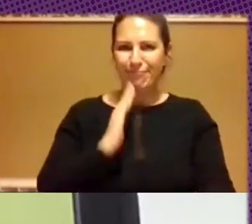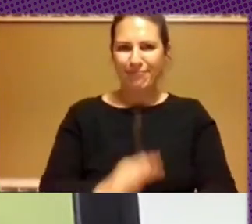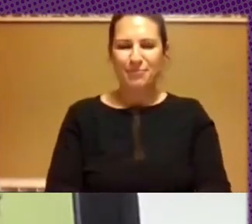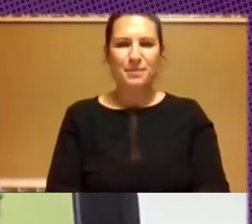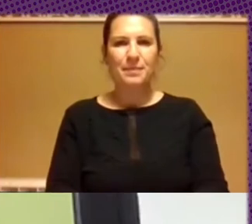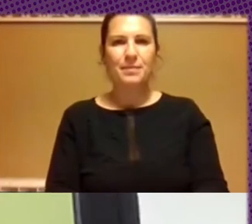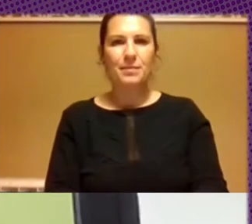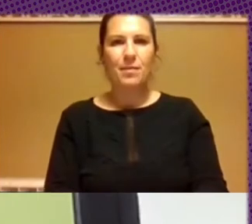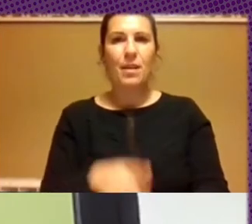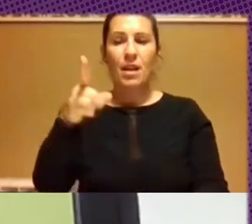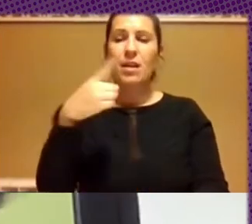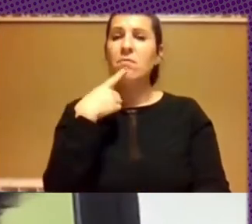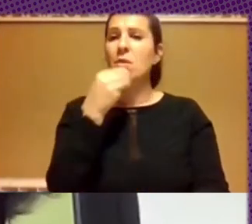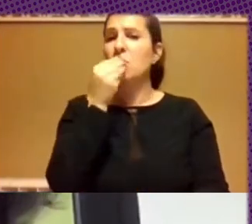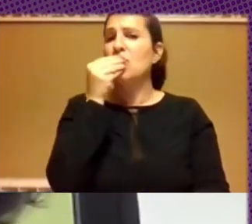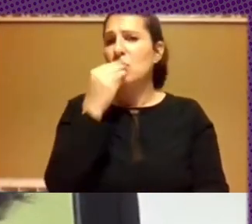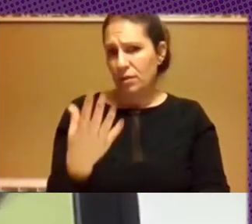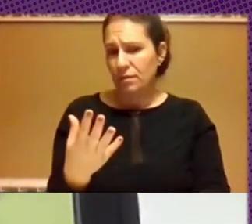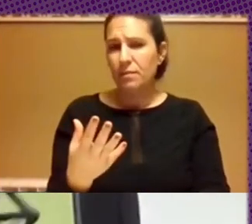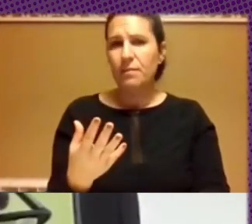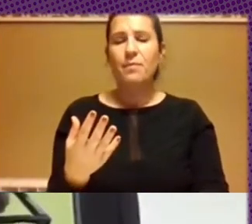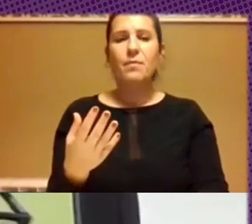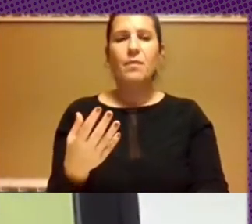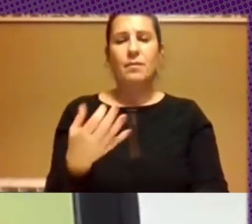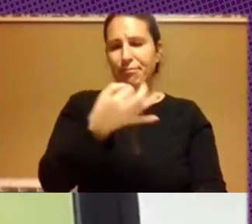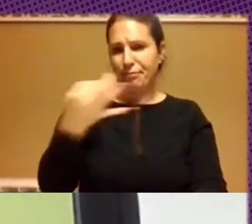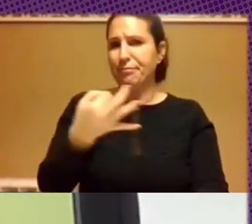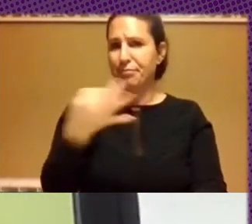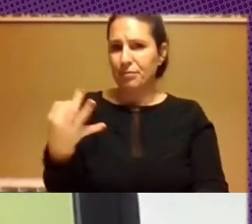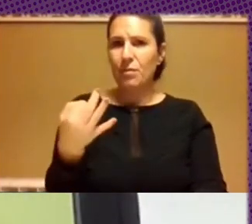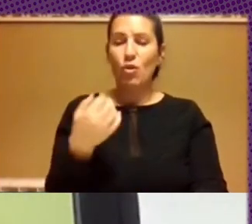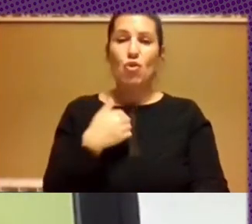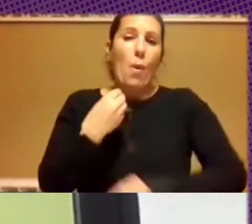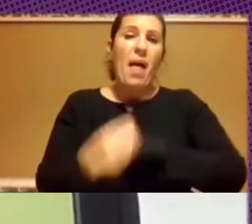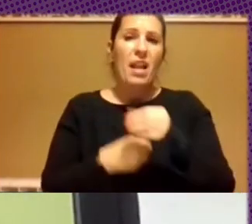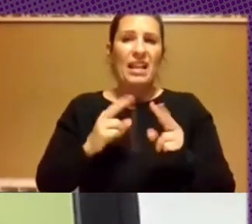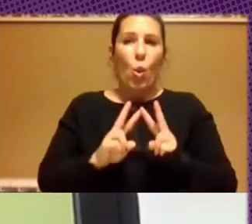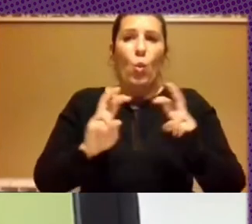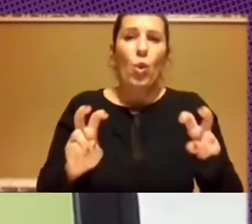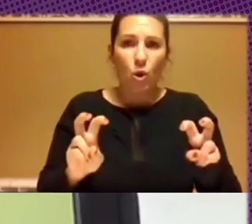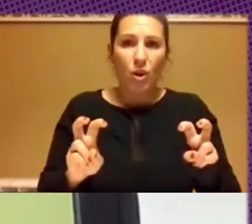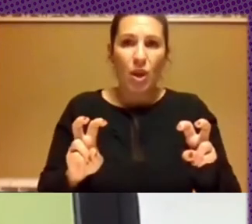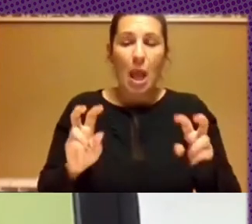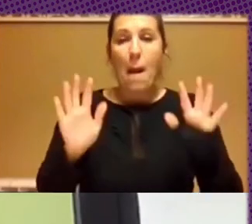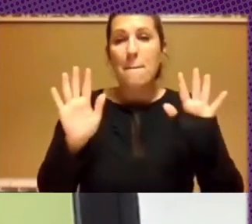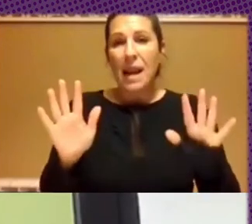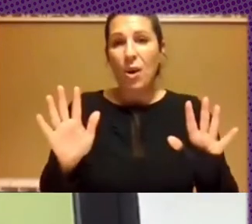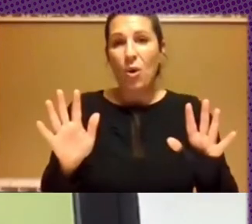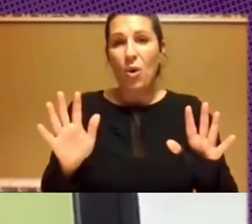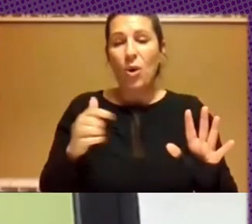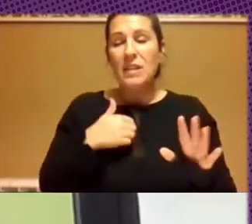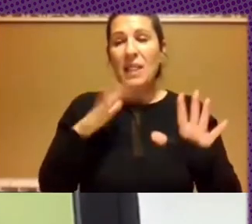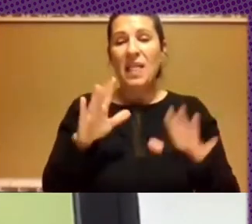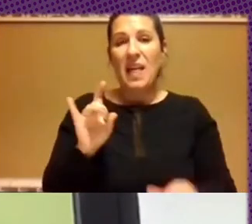Como vos bien decís, y un poco eso iba a ser como la introducción, pero como pasa en estos casos, de que uno tiene 10,